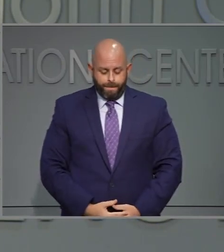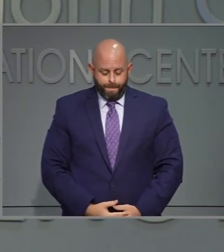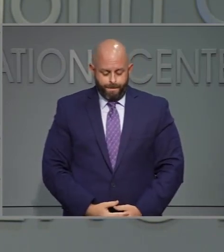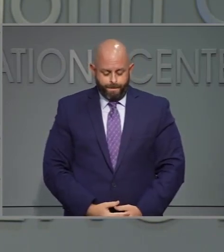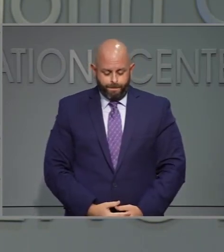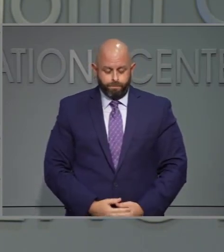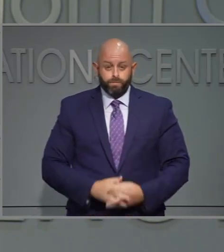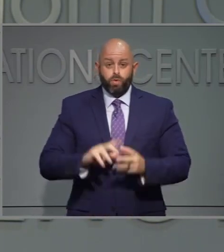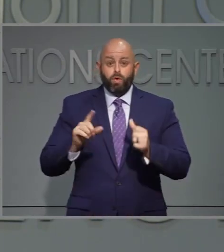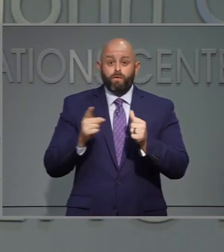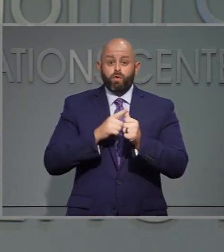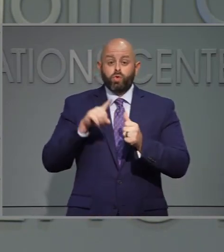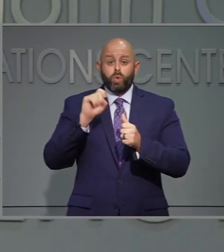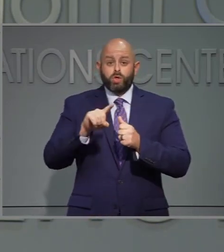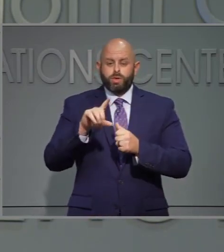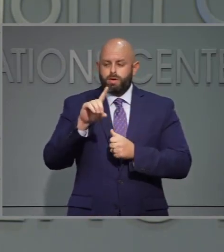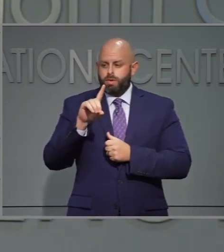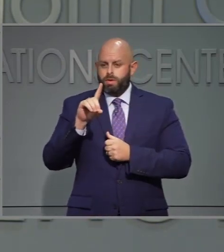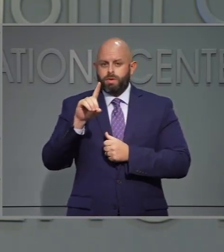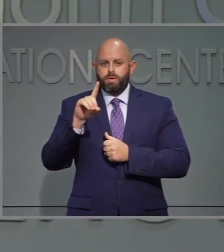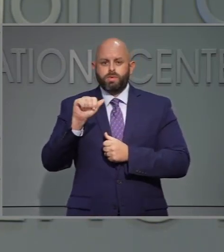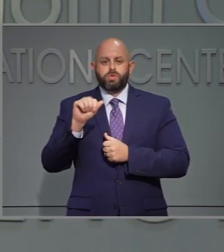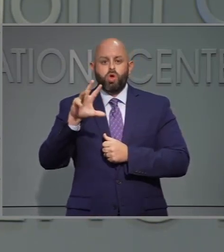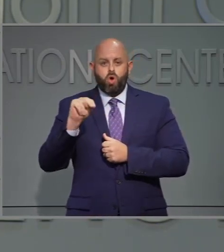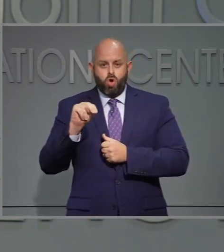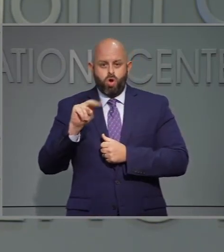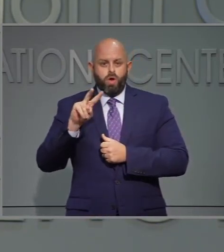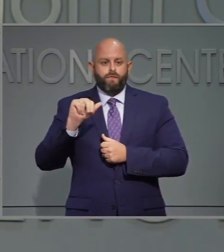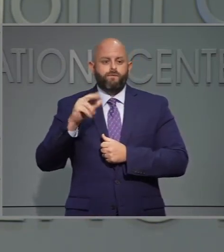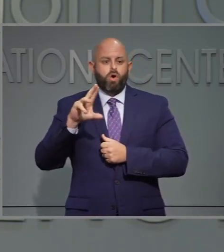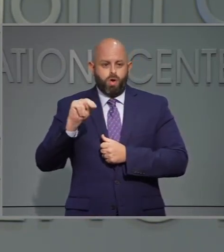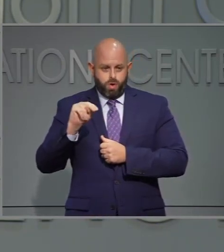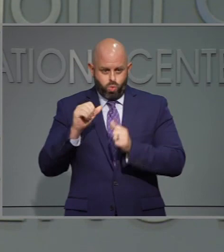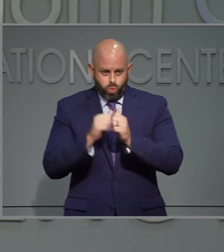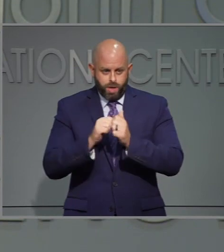La primera pregunta es de Don Vaughn, The News and Observer.